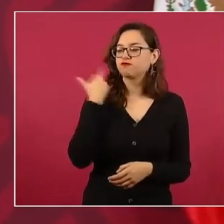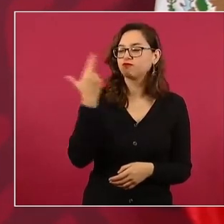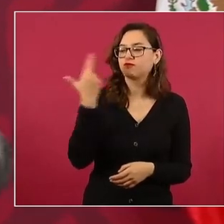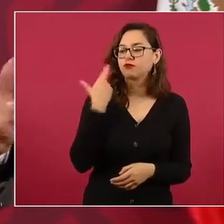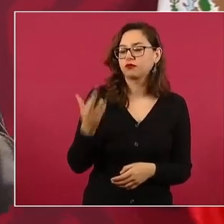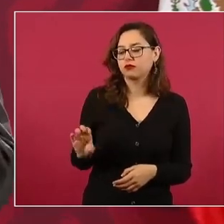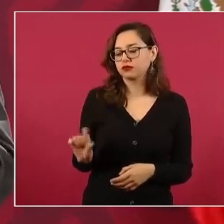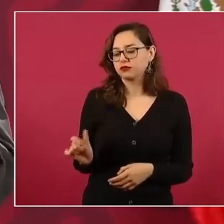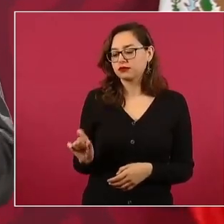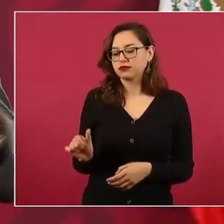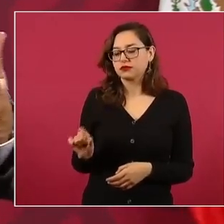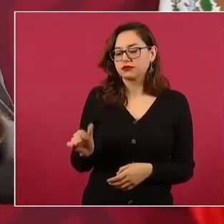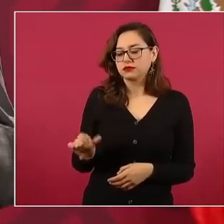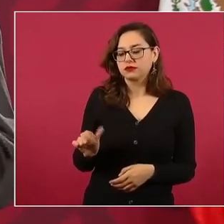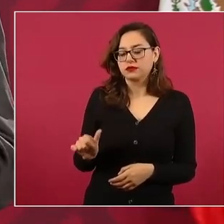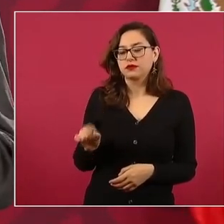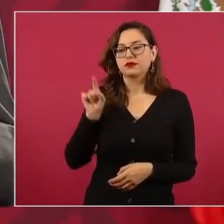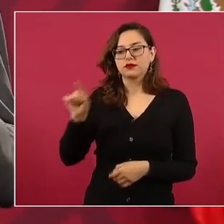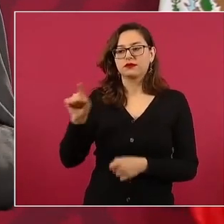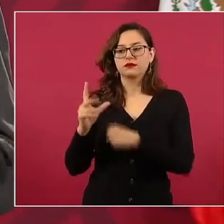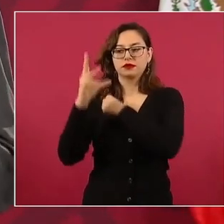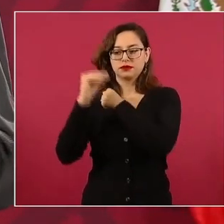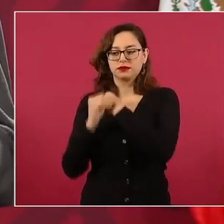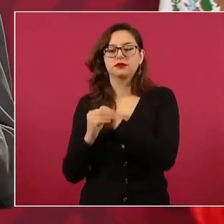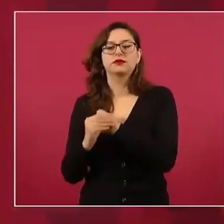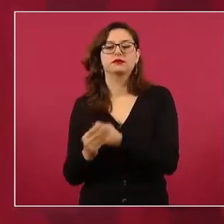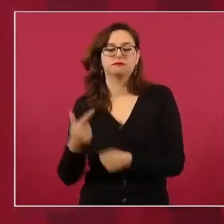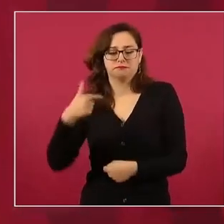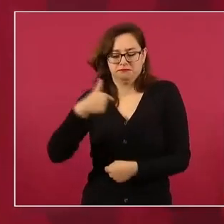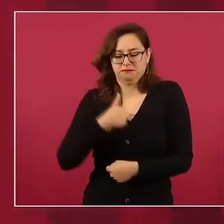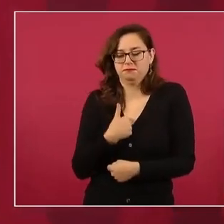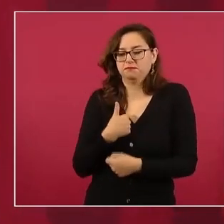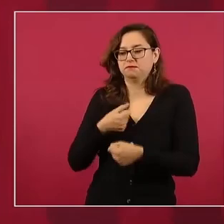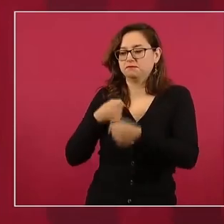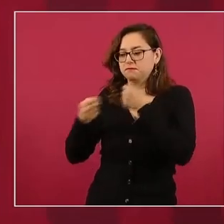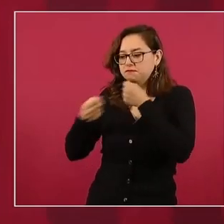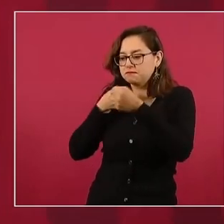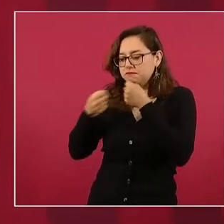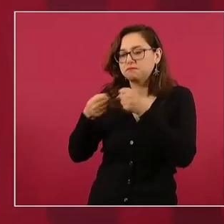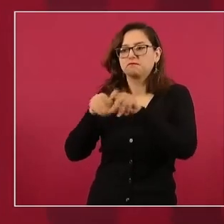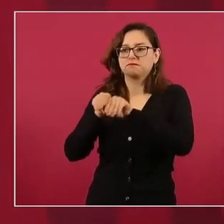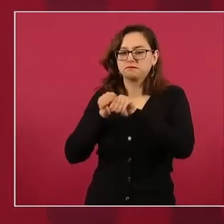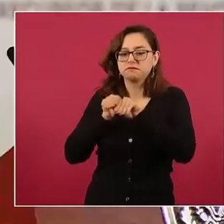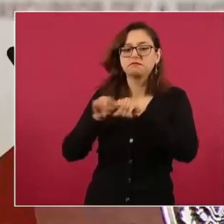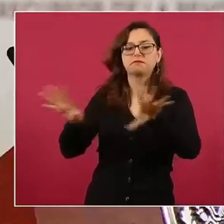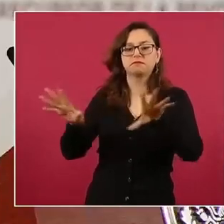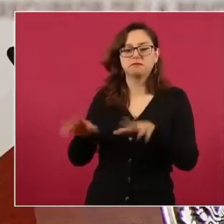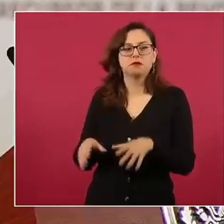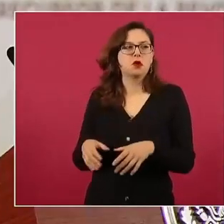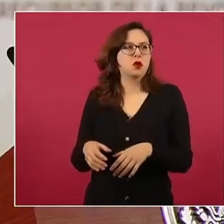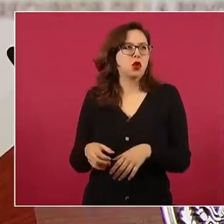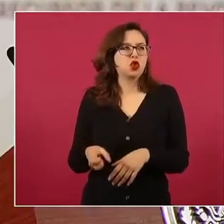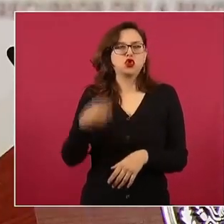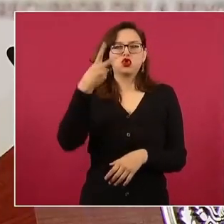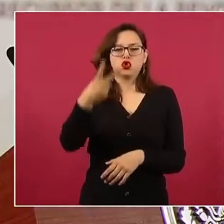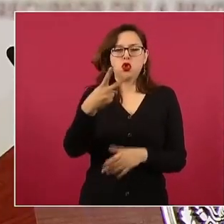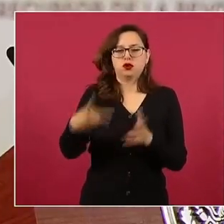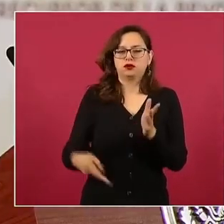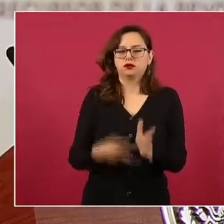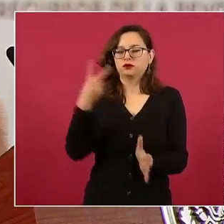porque me daba entrevistas, me dio una o dos entrevistas